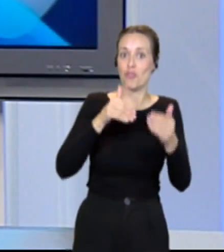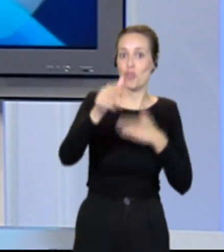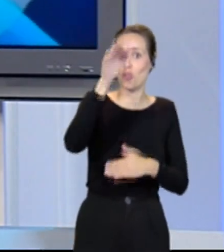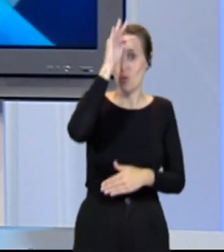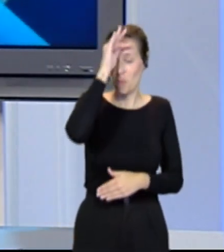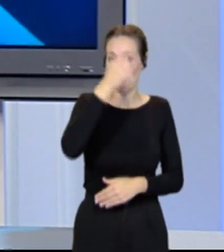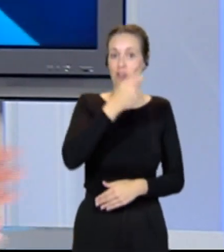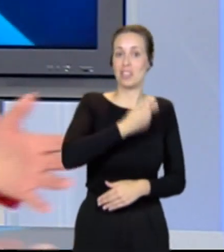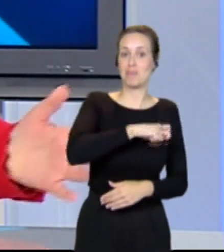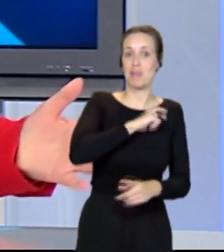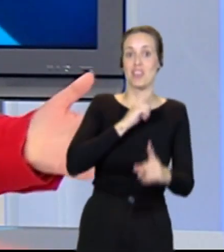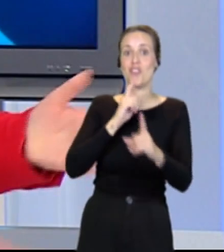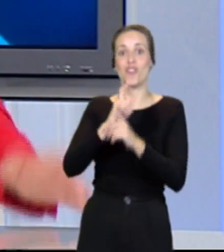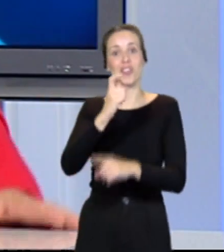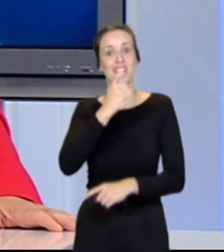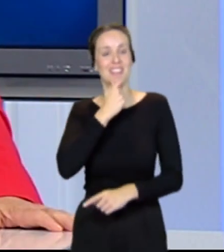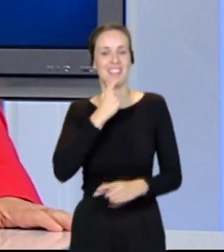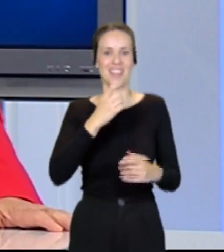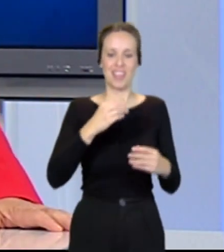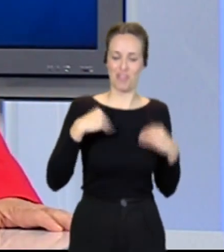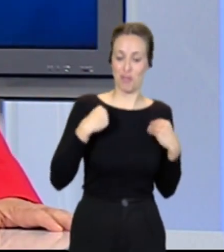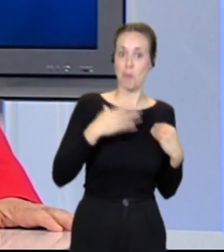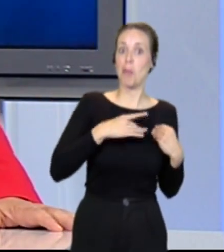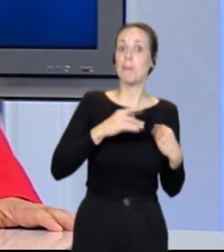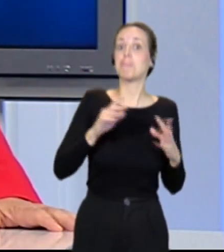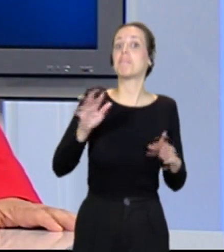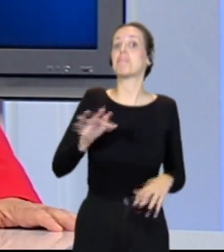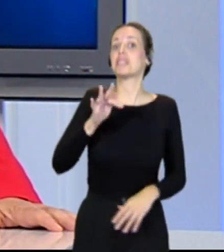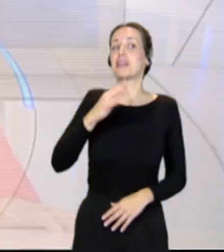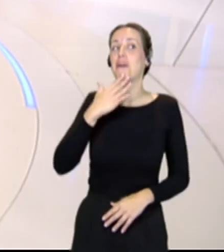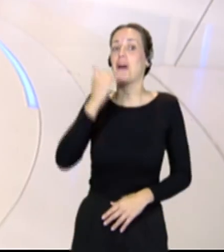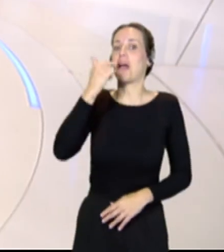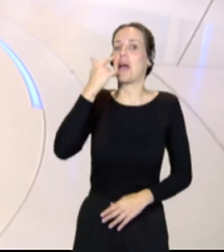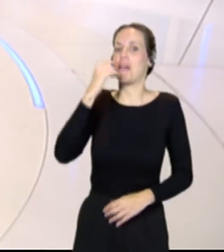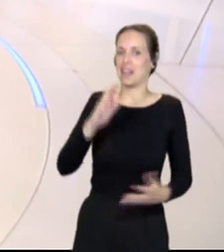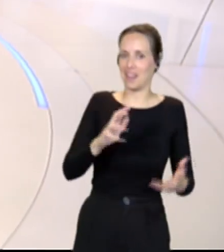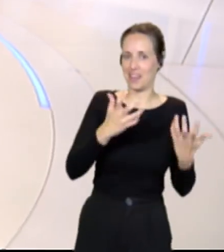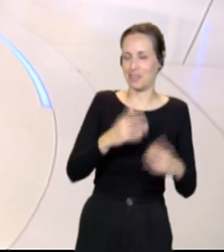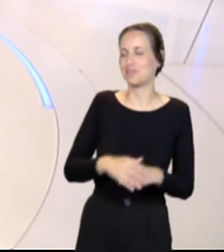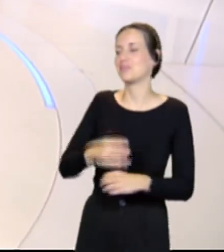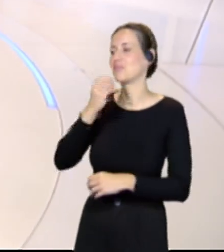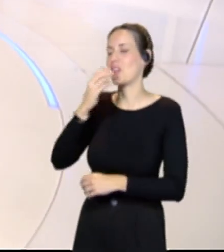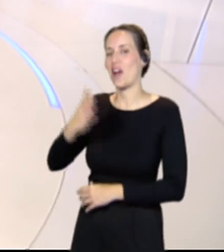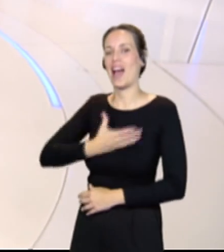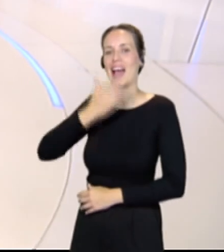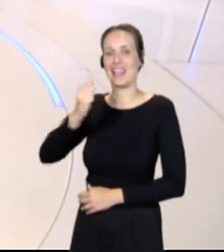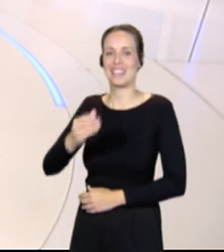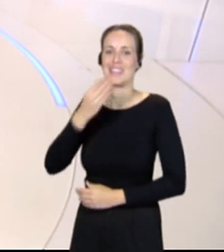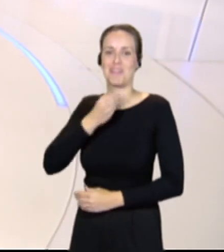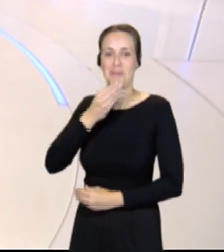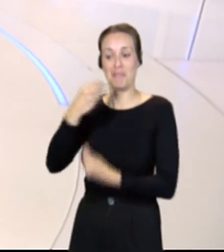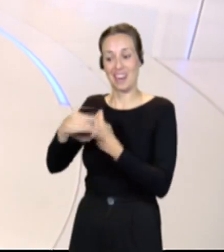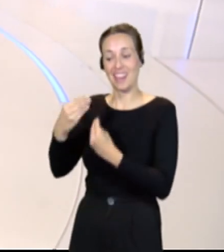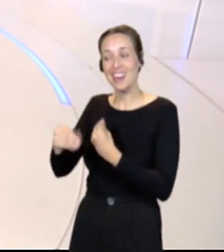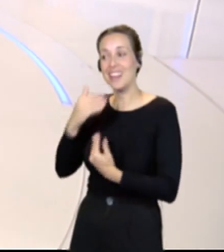España e Inglaterra. Y, ¿por qué no? Ganar. Eso es el deseo que tenemos todo. Pues, Carolina Darias, alcaldesa de Las Palmas de Gran Canaria,